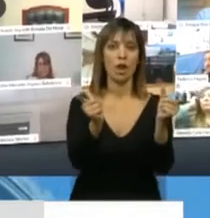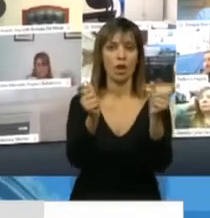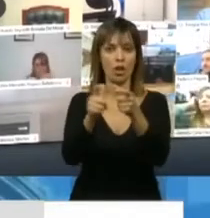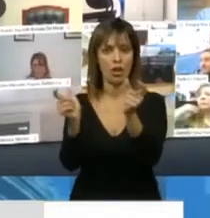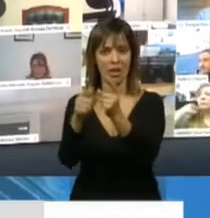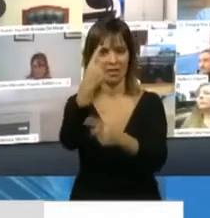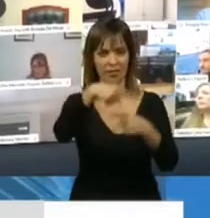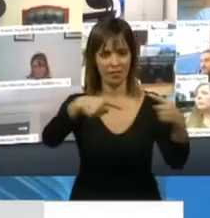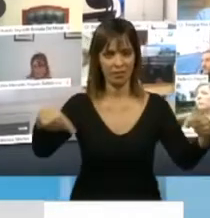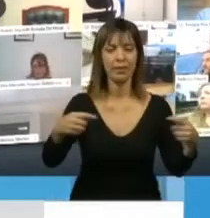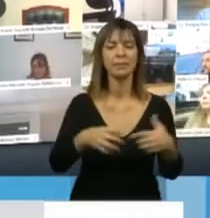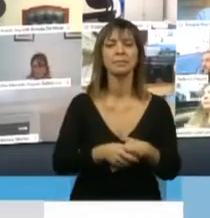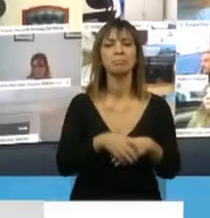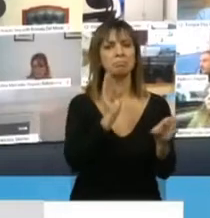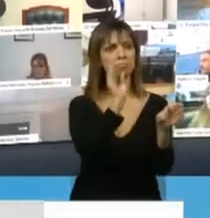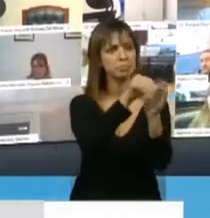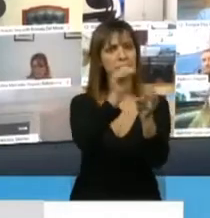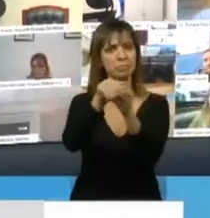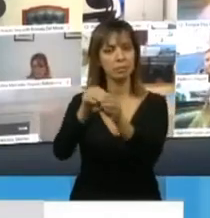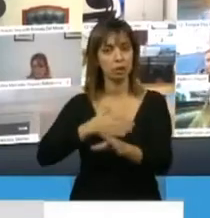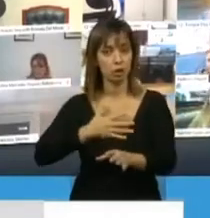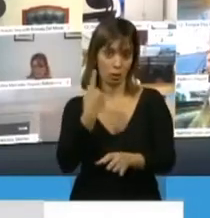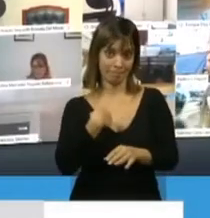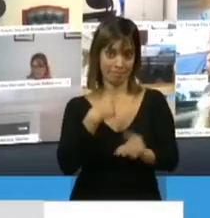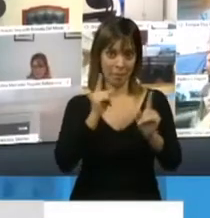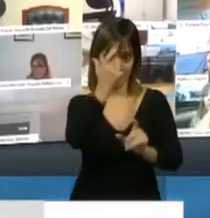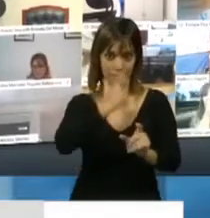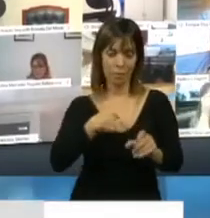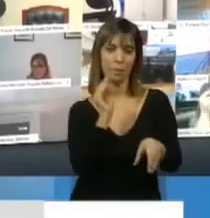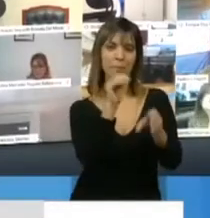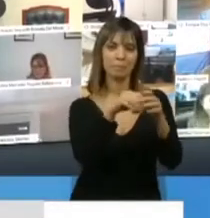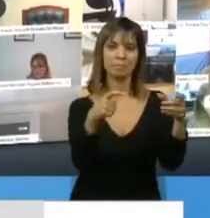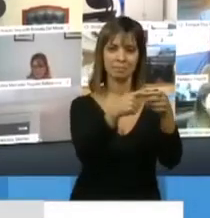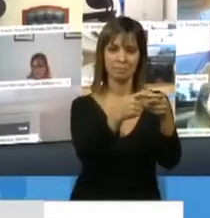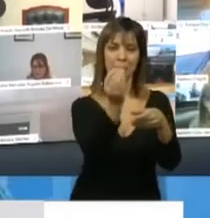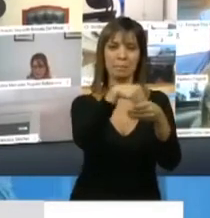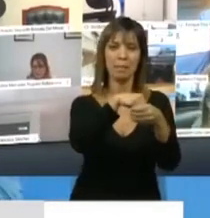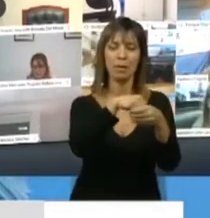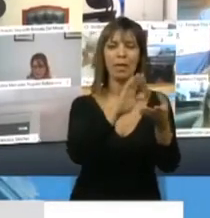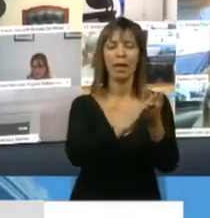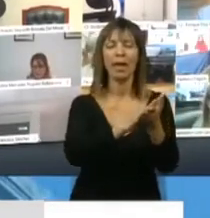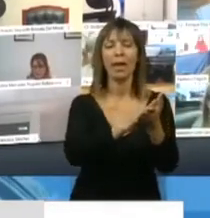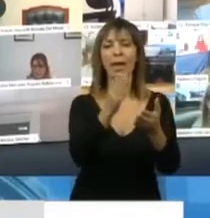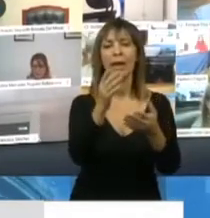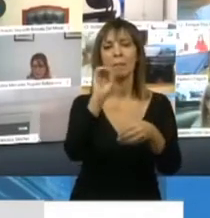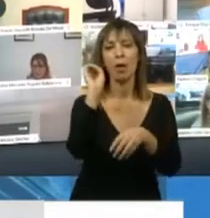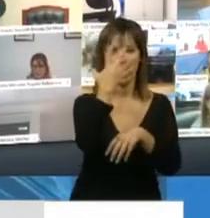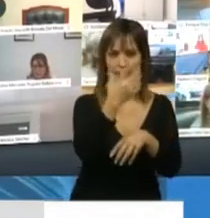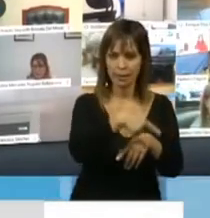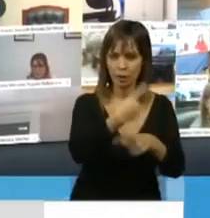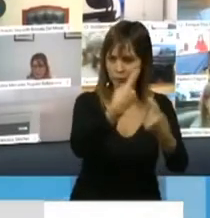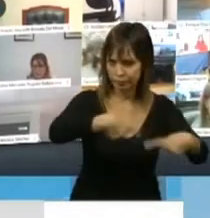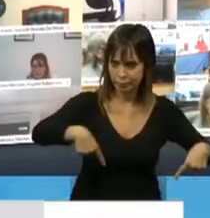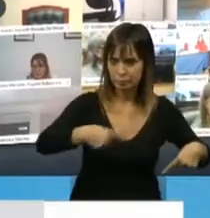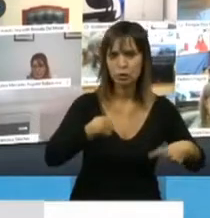que hemos participado y puntualmente me tocó participar porque soy miembro de la Comisión de Modernización a aportar desde